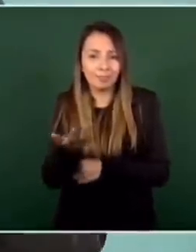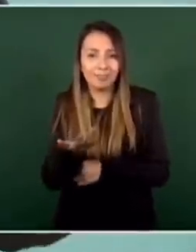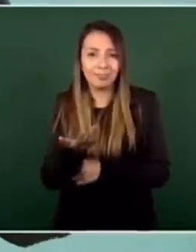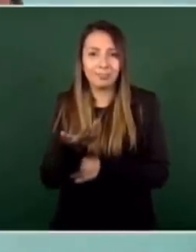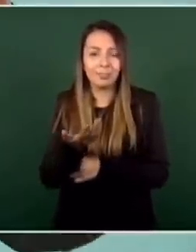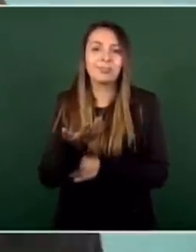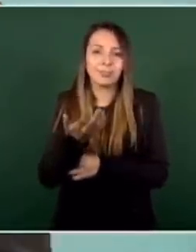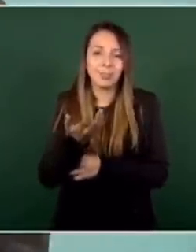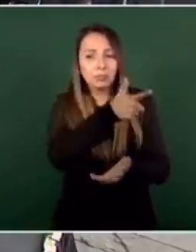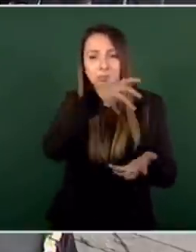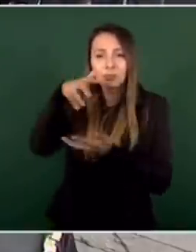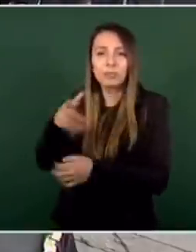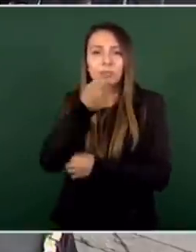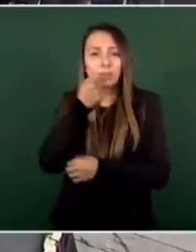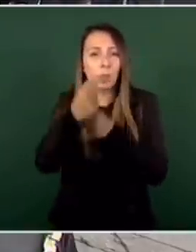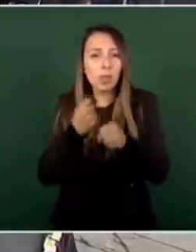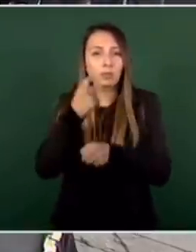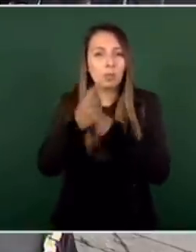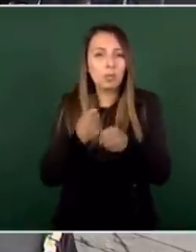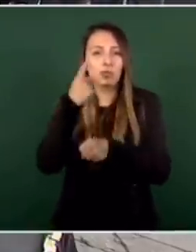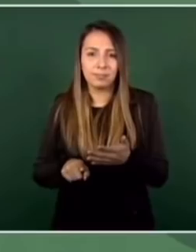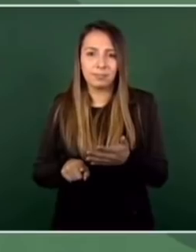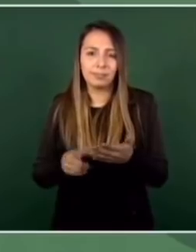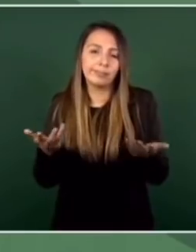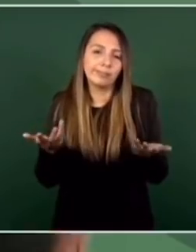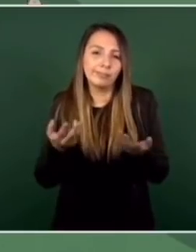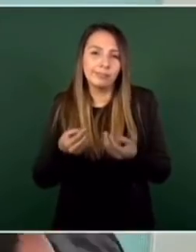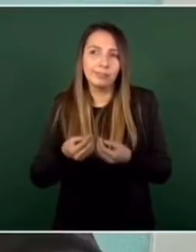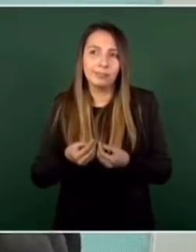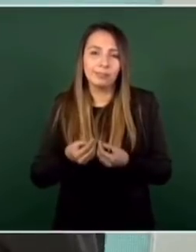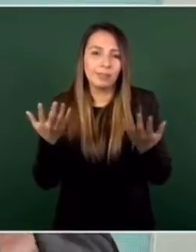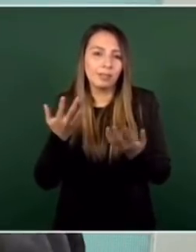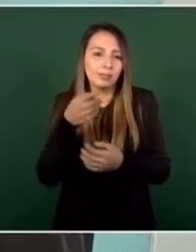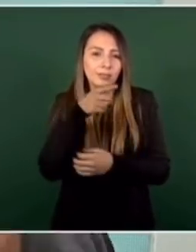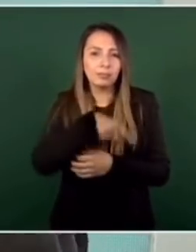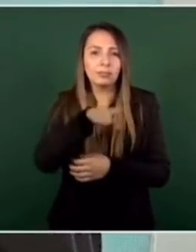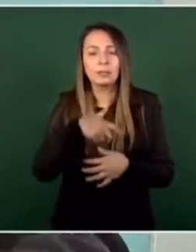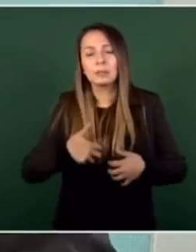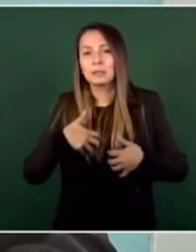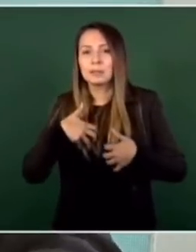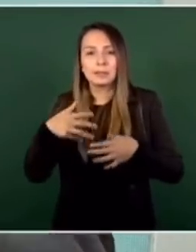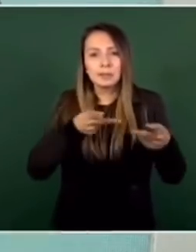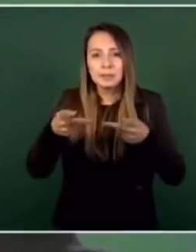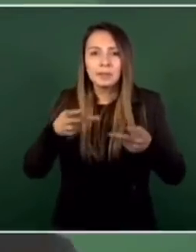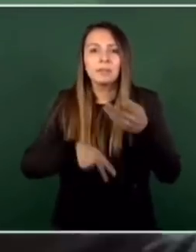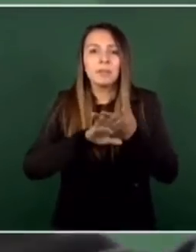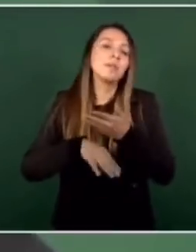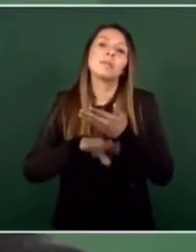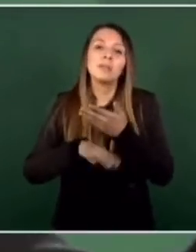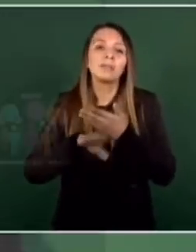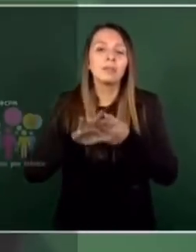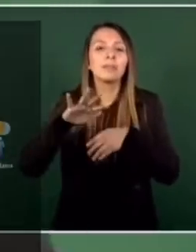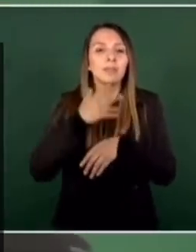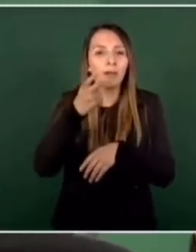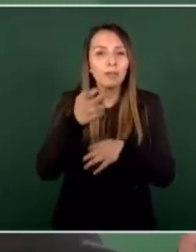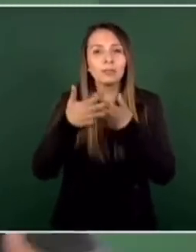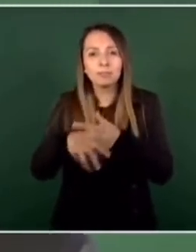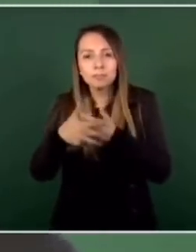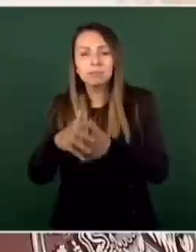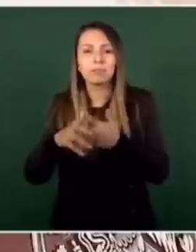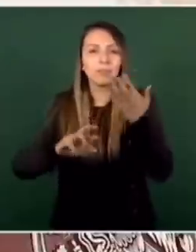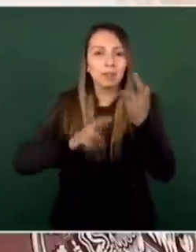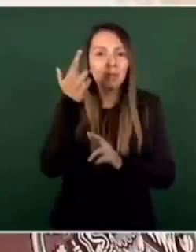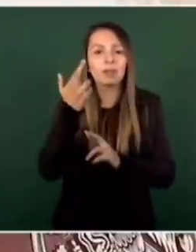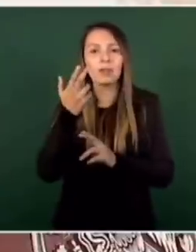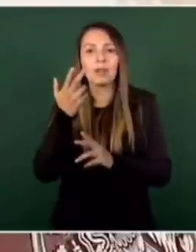viene también el enojo. Entonces, como eso se canceló, se produjo un movimiento en contra nuestra. De ahí viene lo de las protestas, del